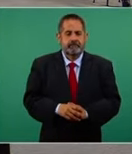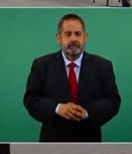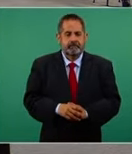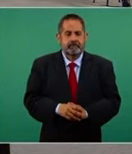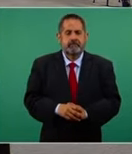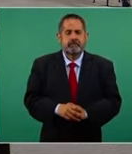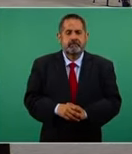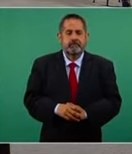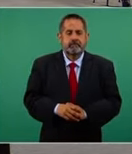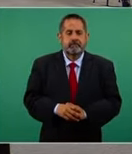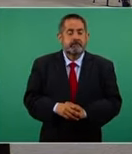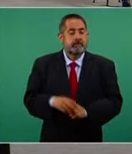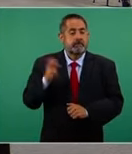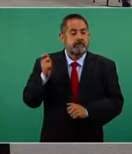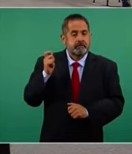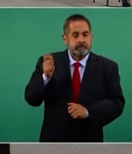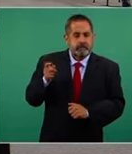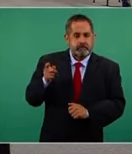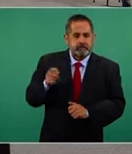¿Ese es?